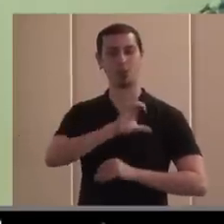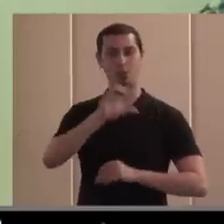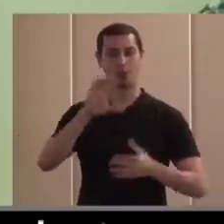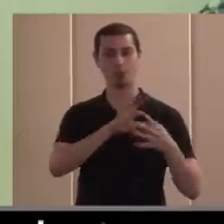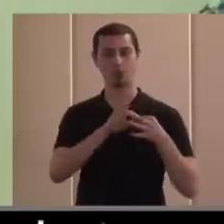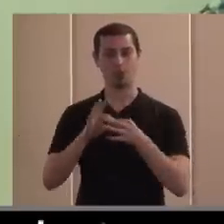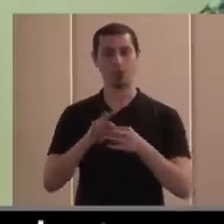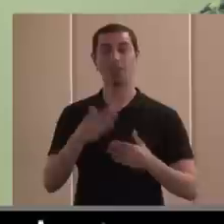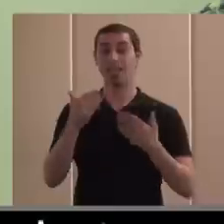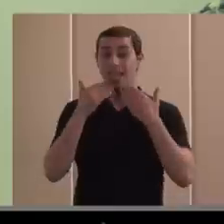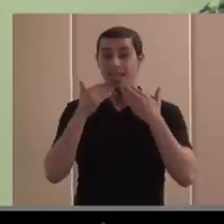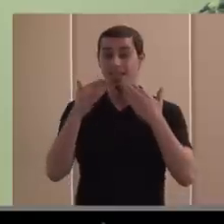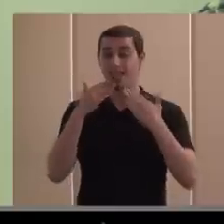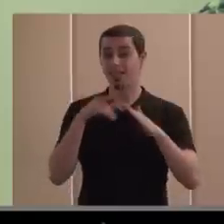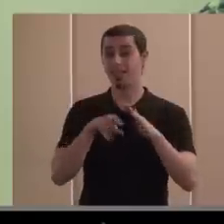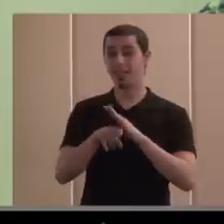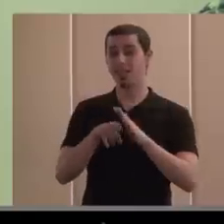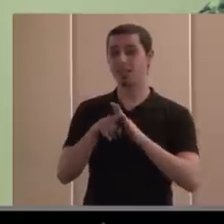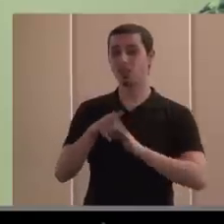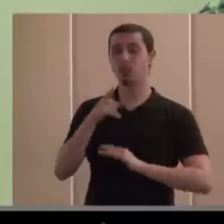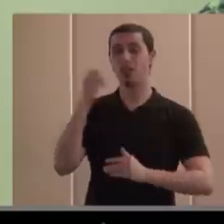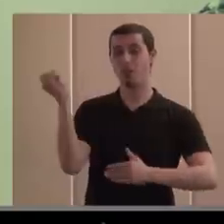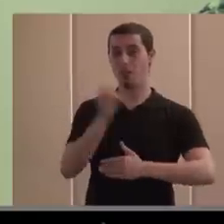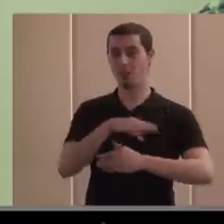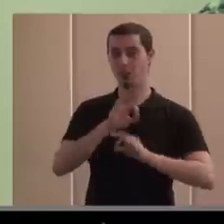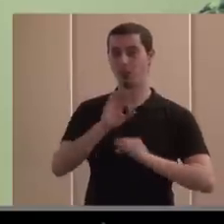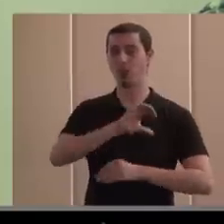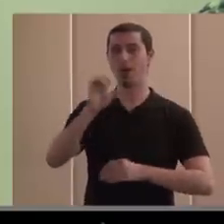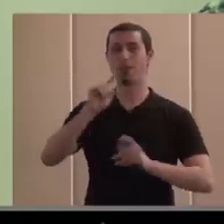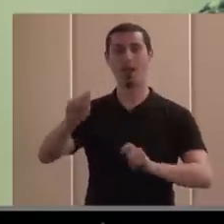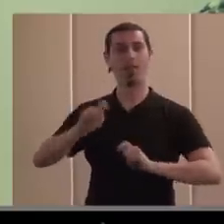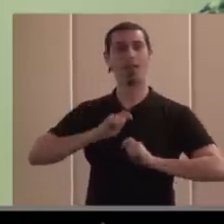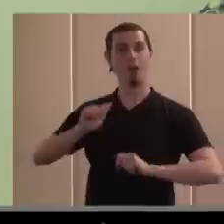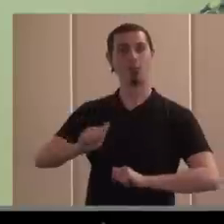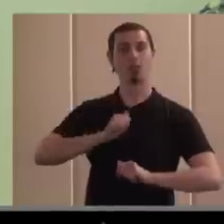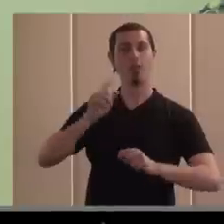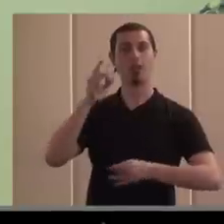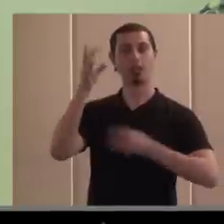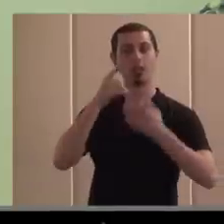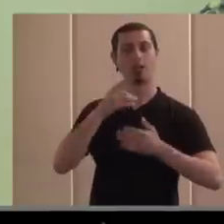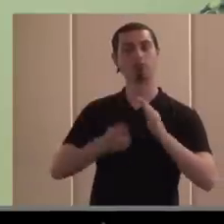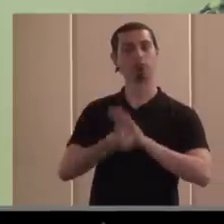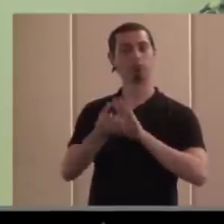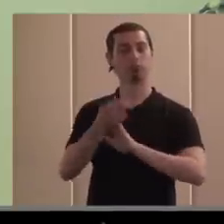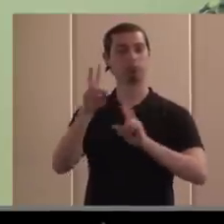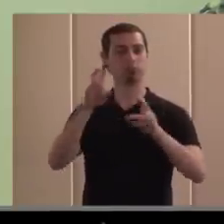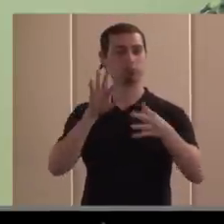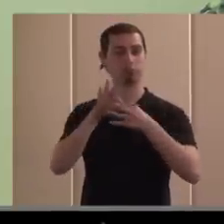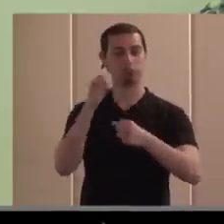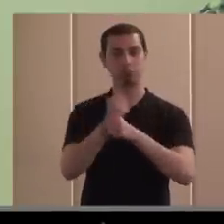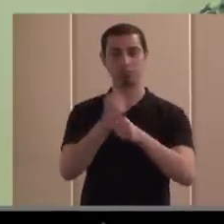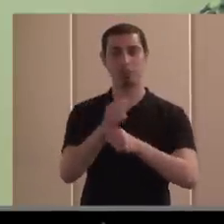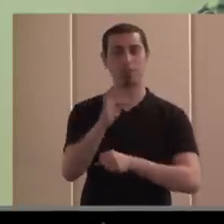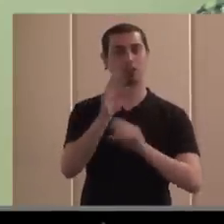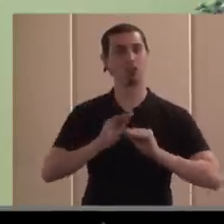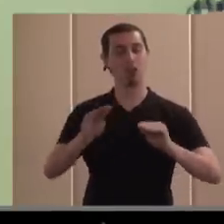y gracias a esta gestión de fondos europeos pues esto nos permite hacer toda la actividad de intermediación en el mercado de trabajo y de formación